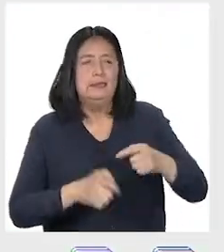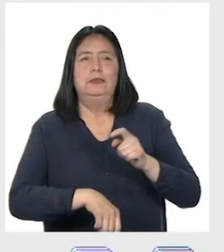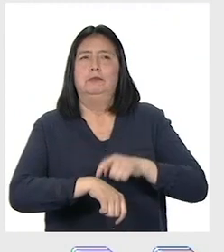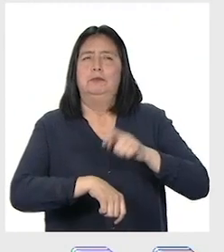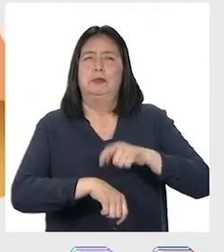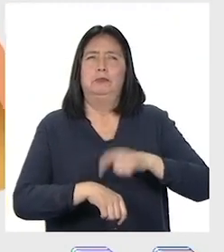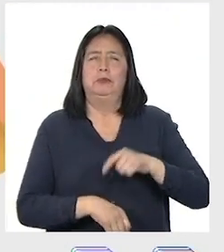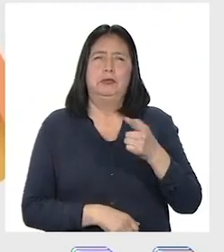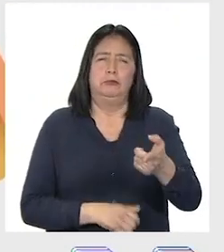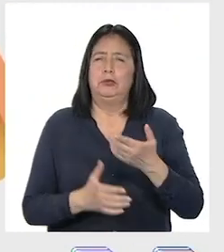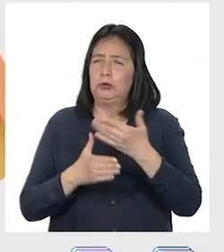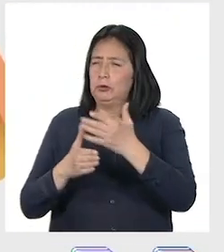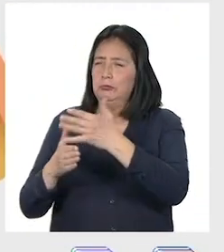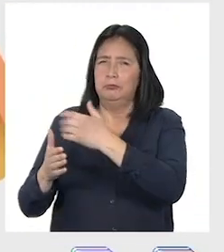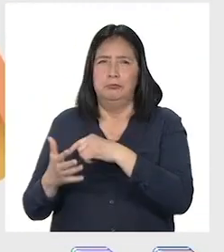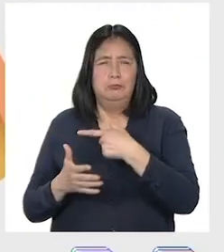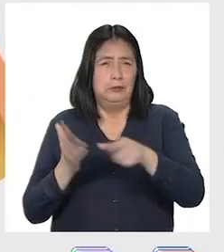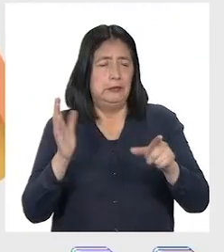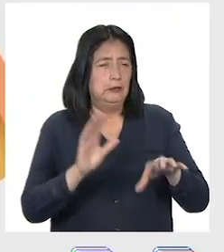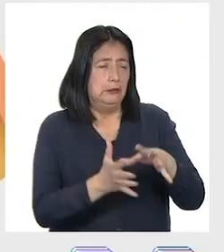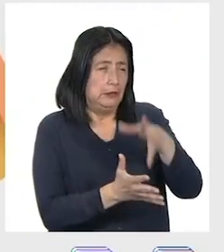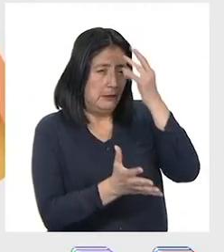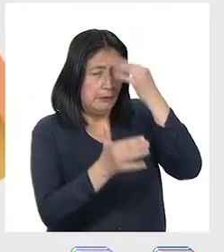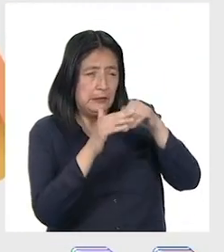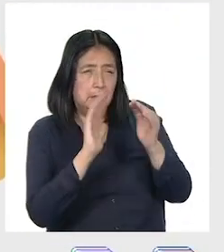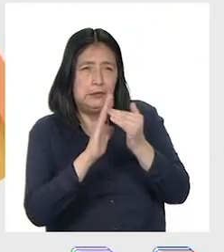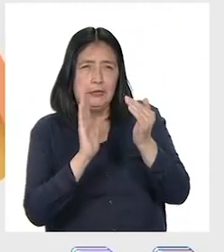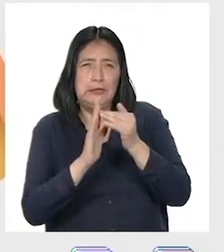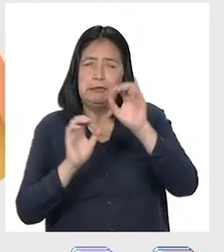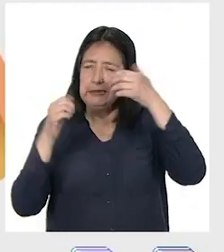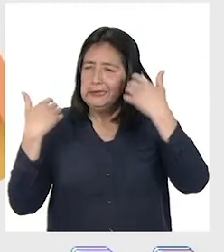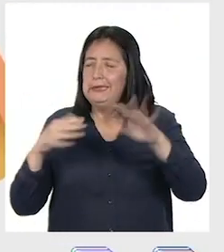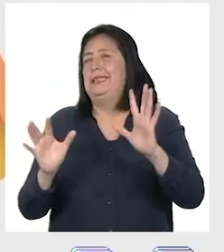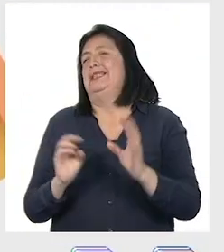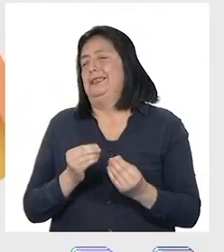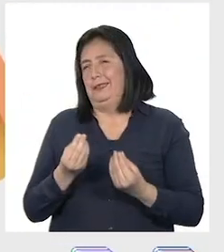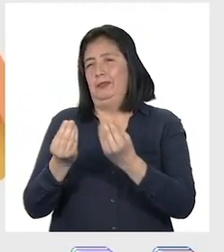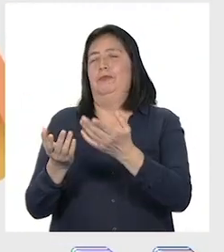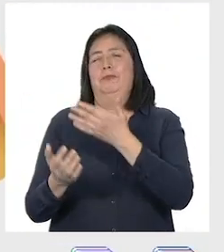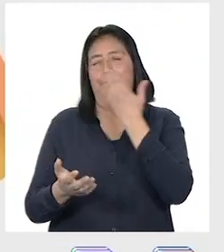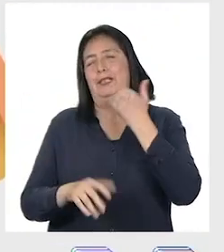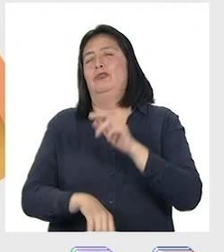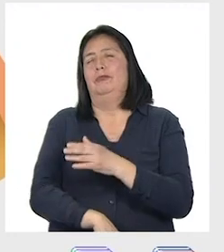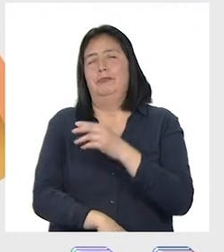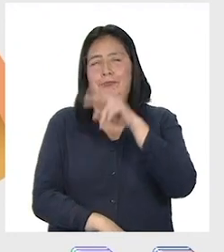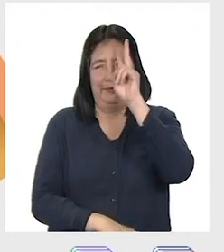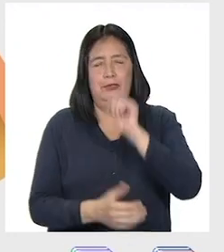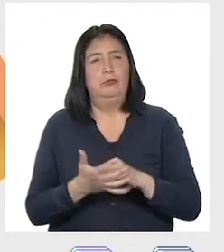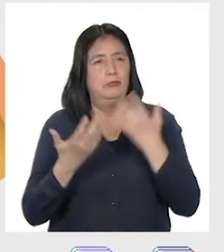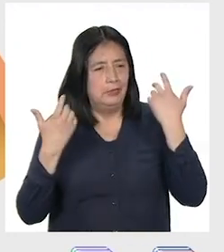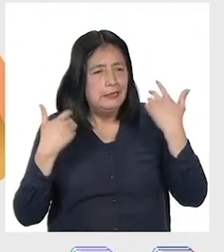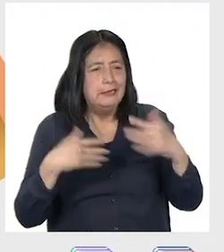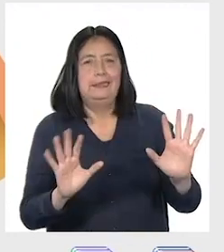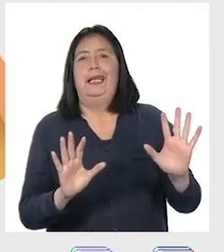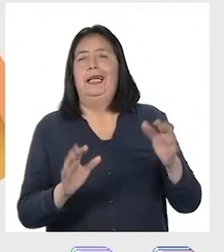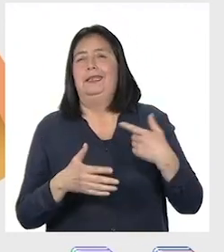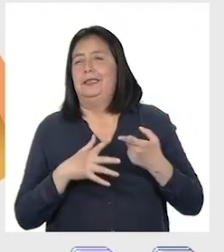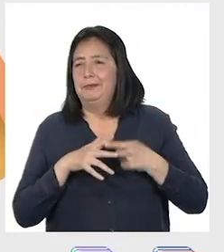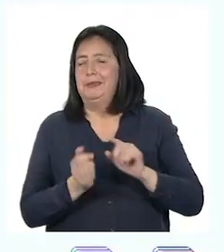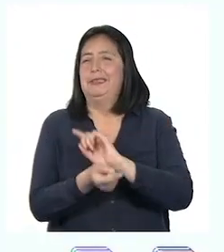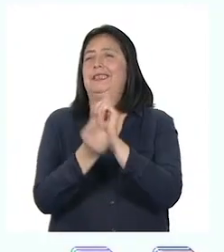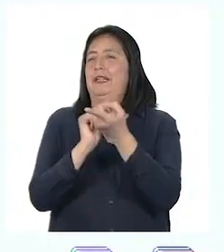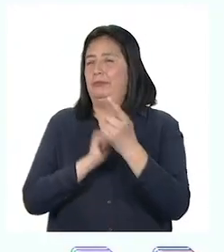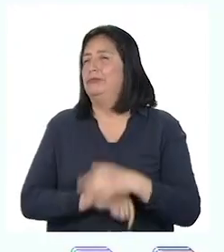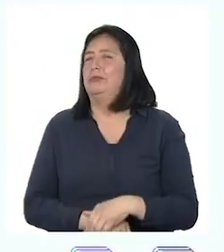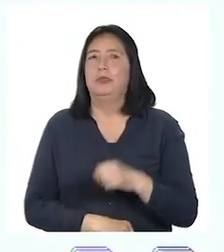instante, mientras comparten sus actividades de Aprendo en Casa, están ya aportando a un Perú mejor. O sea, ya estamos generando un